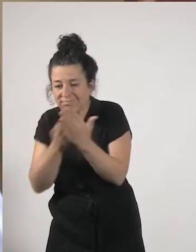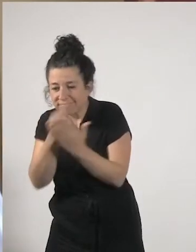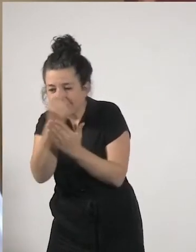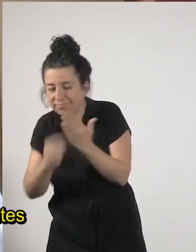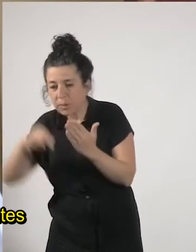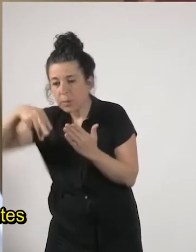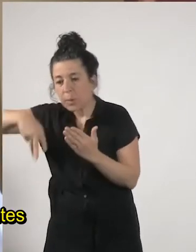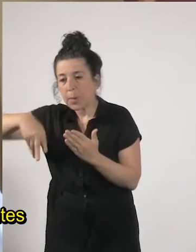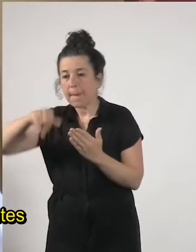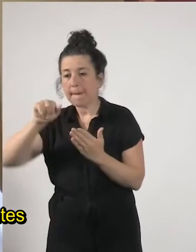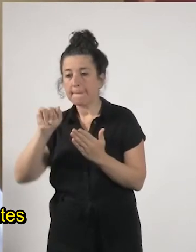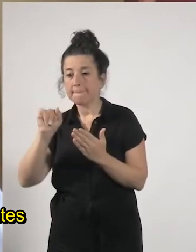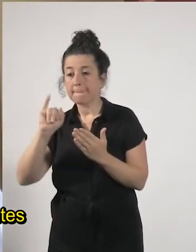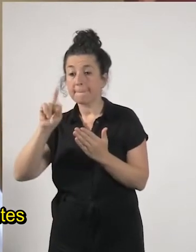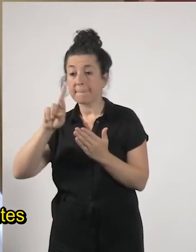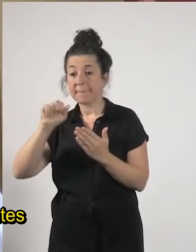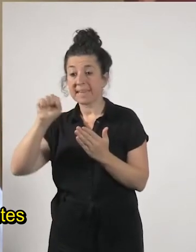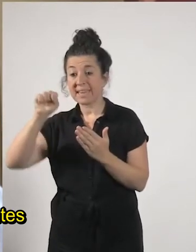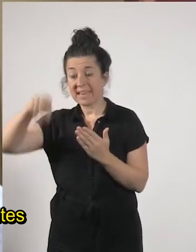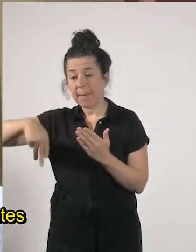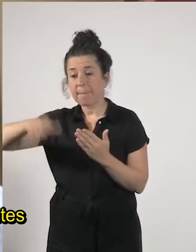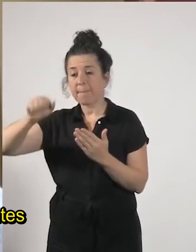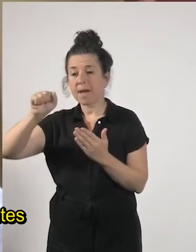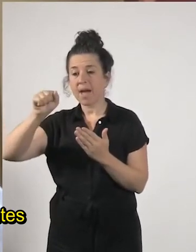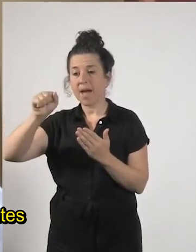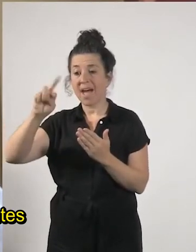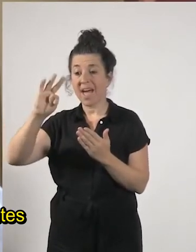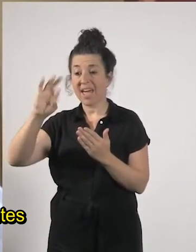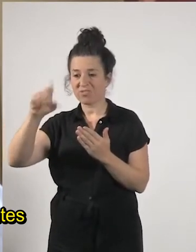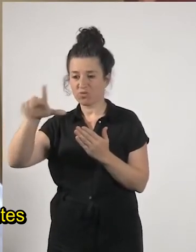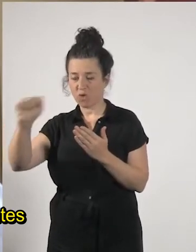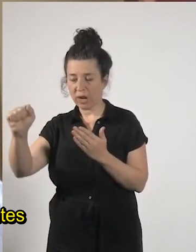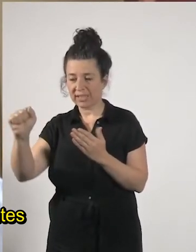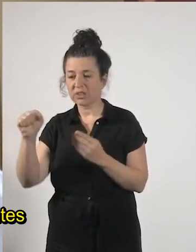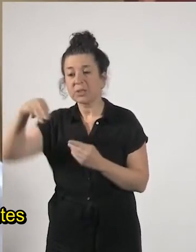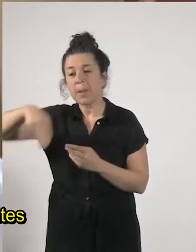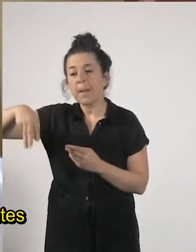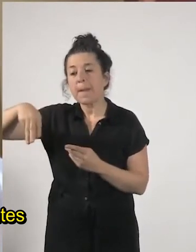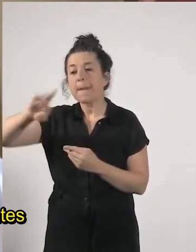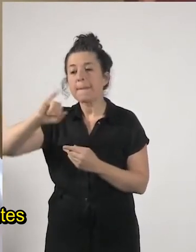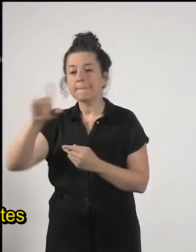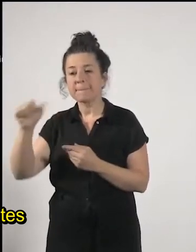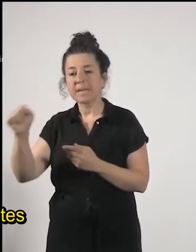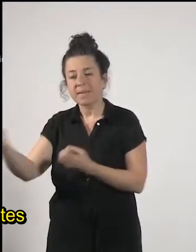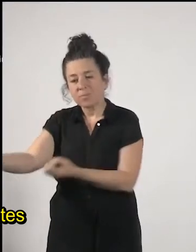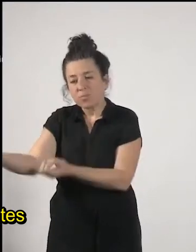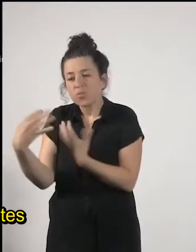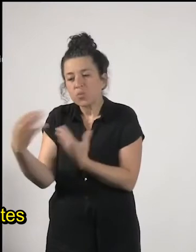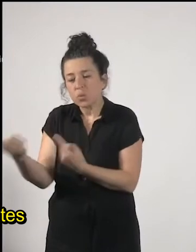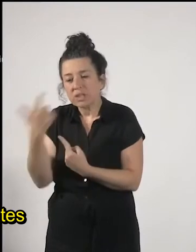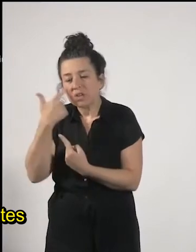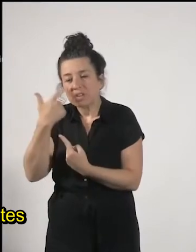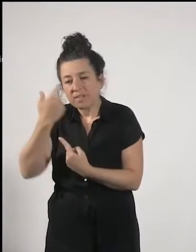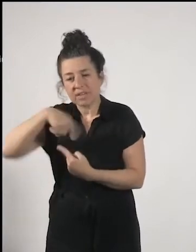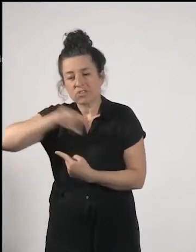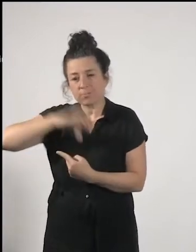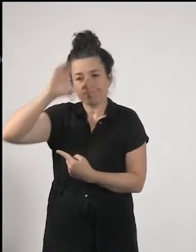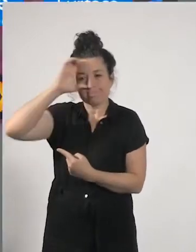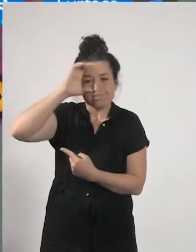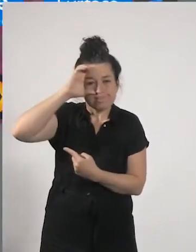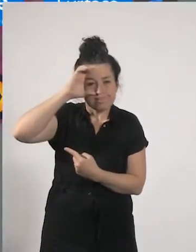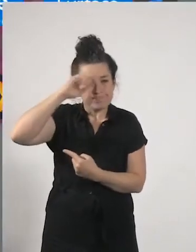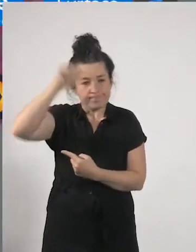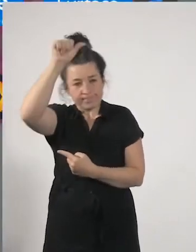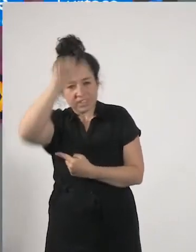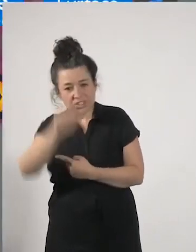Miriam voy a pedirte que nos cuentes como nos has escuchado y como nos